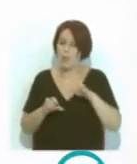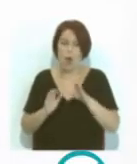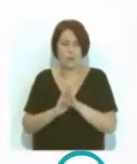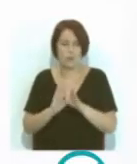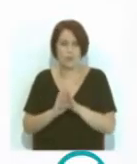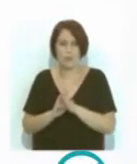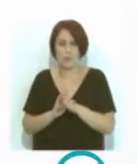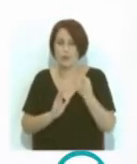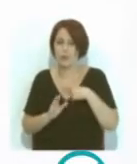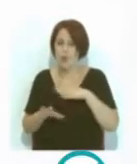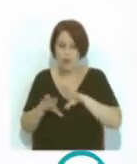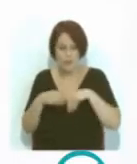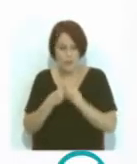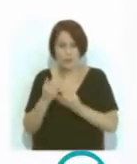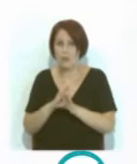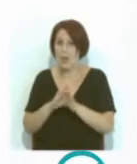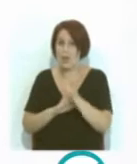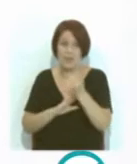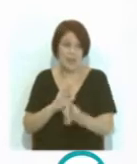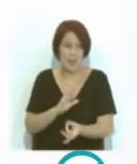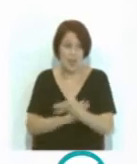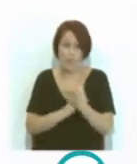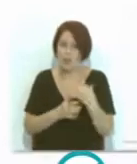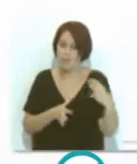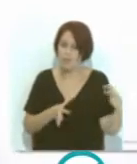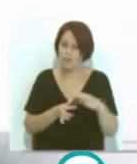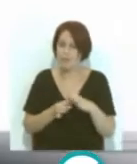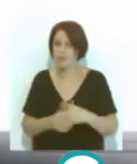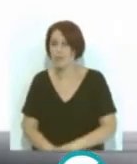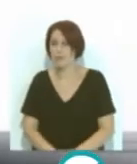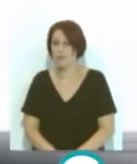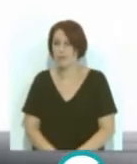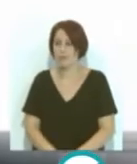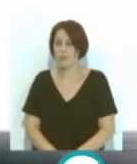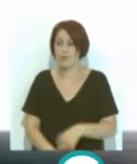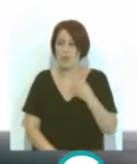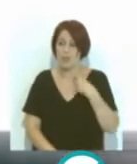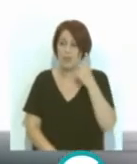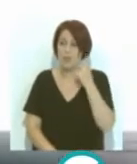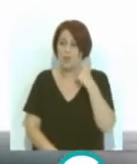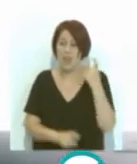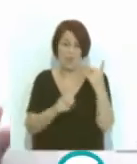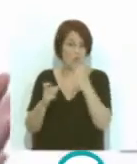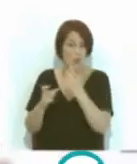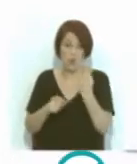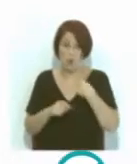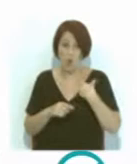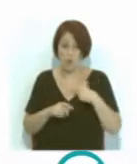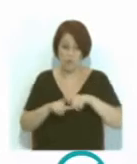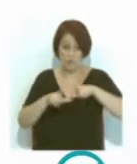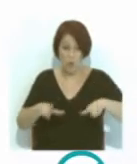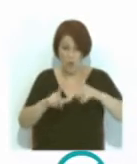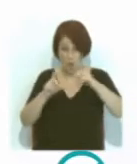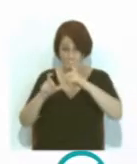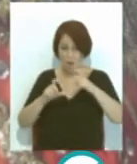con los que seguir conviviendo creando lazos y vínculos son las típicas fotos que yo hago en estudio porque en este caso